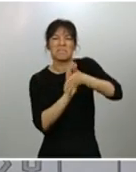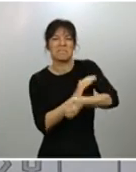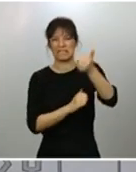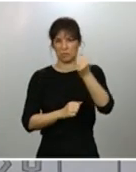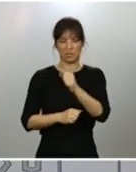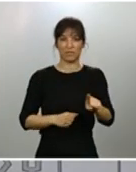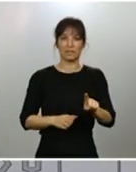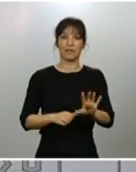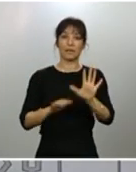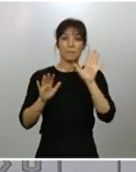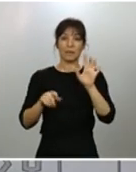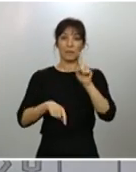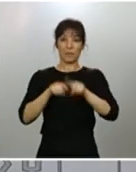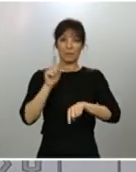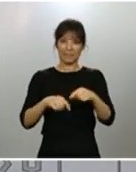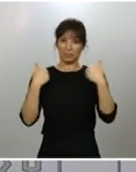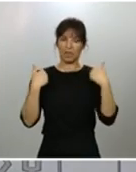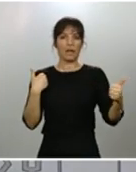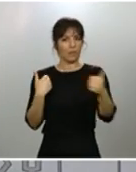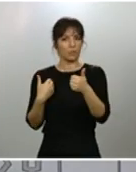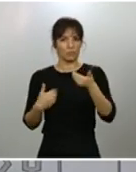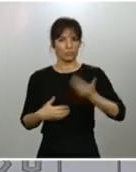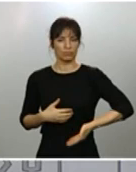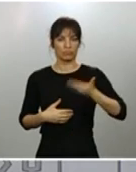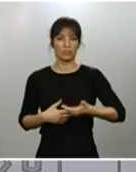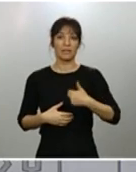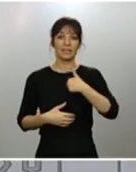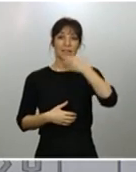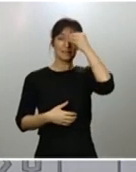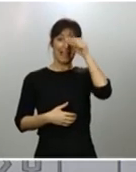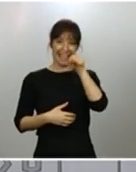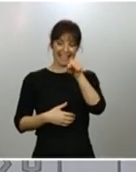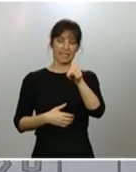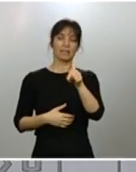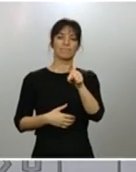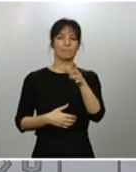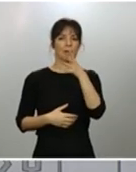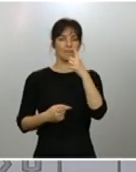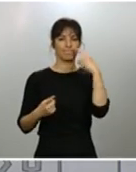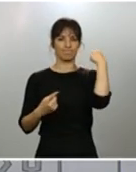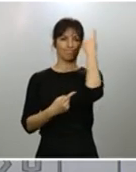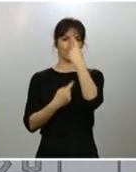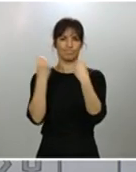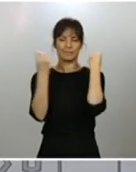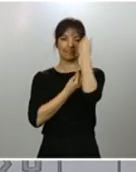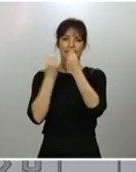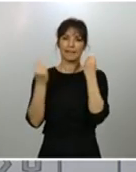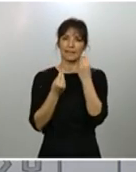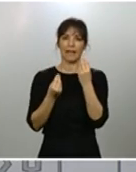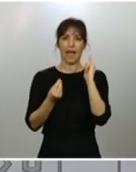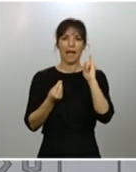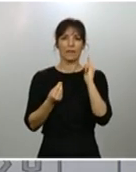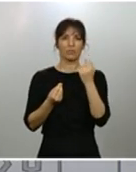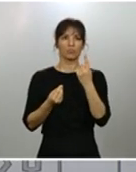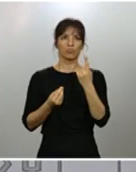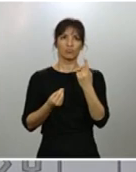parte de ellas dependen de esa responsabilidad individual. Yo creo que es ahí donde ahora mismo debemos de pensar que tenemos una herramienta o un arma para